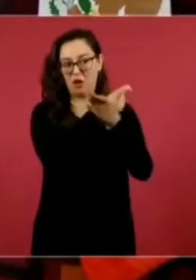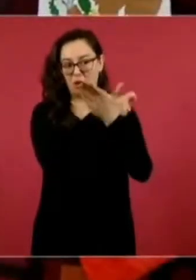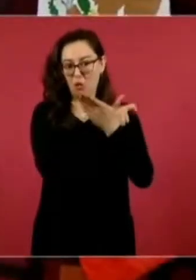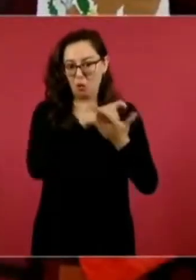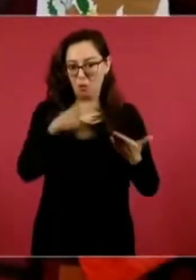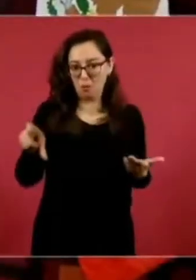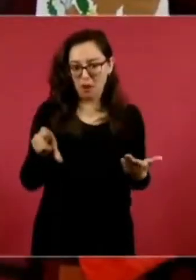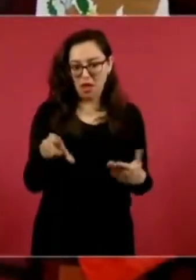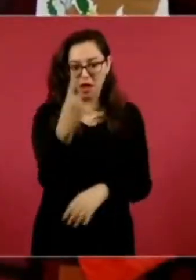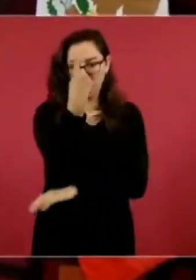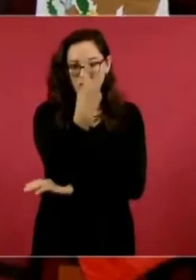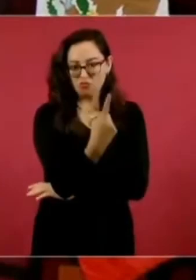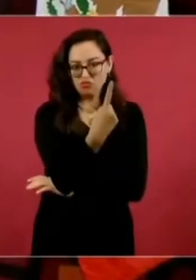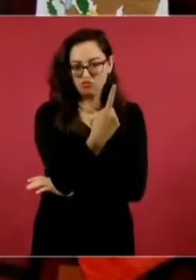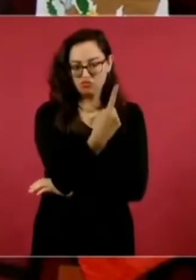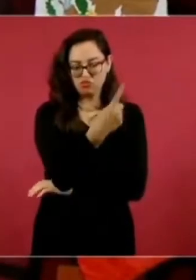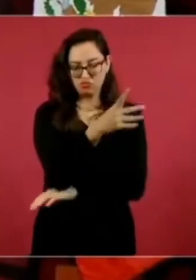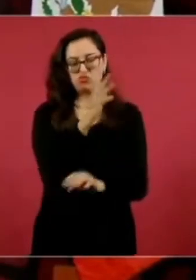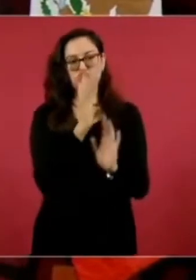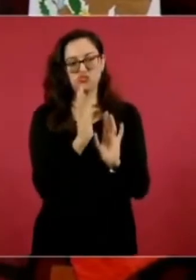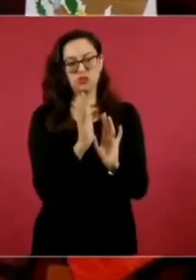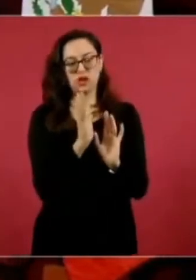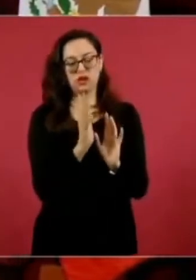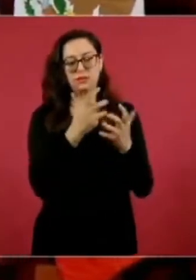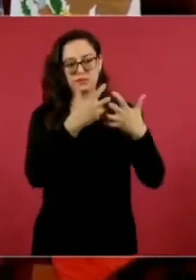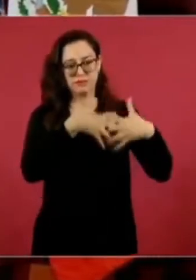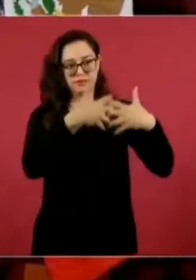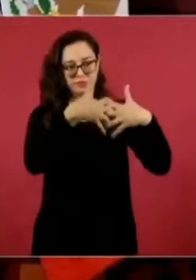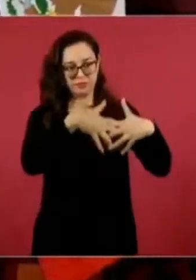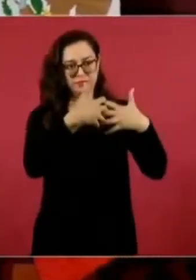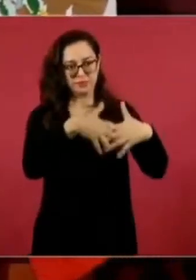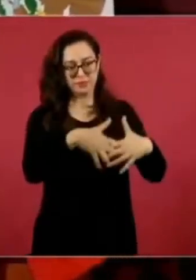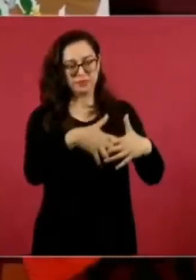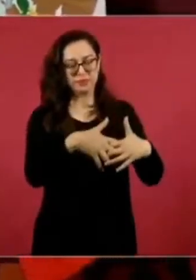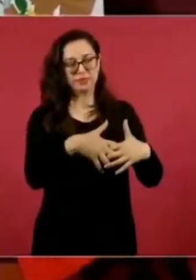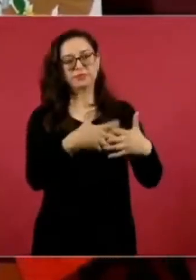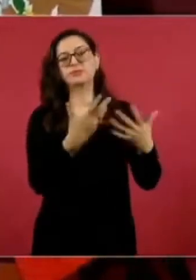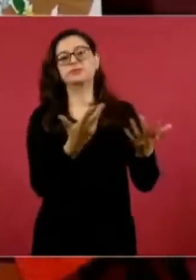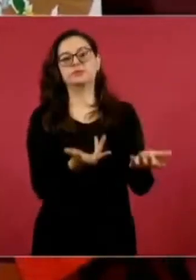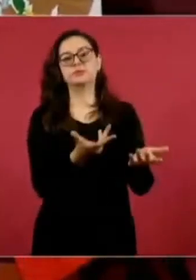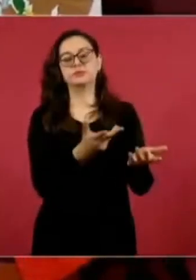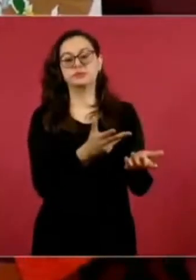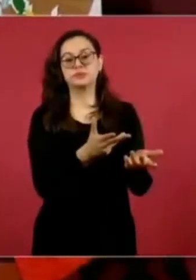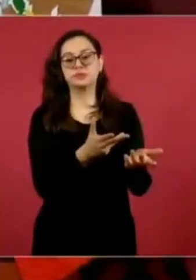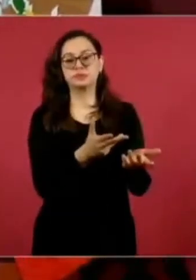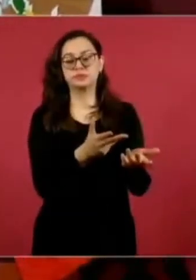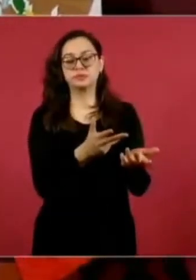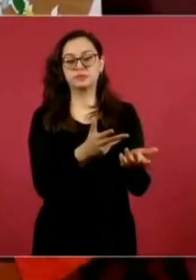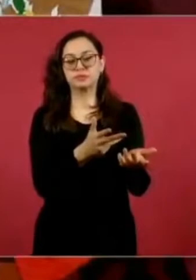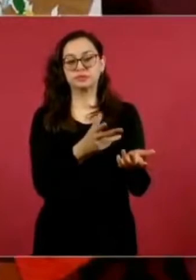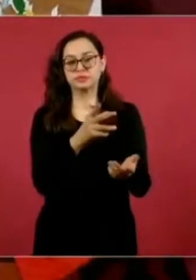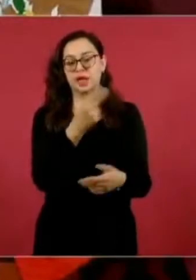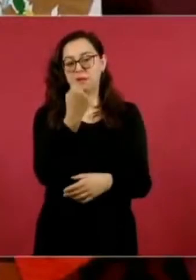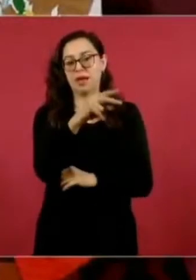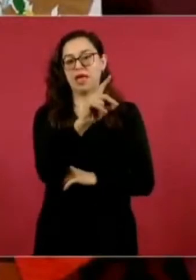una refinería ya produciendo en Houston, Tear Park,